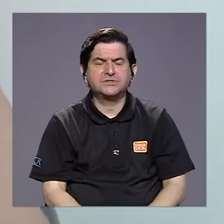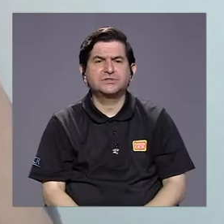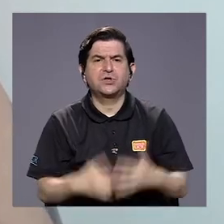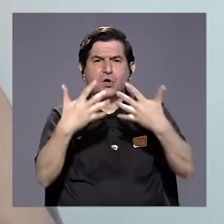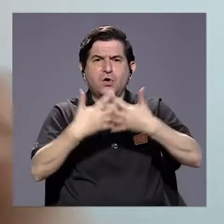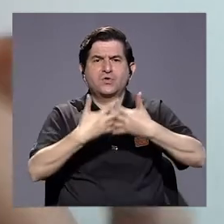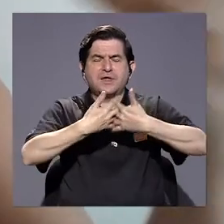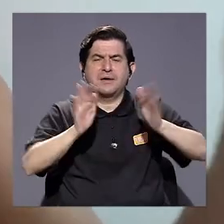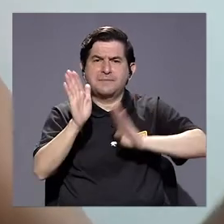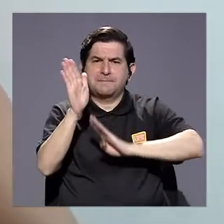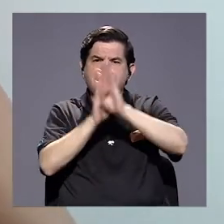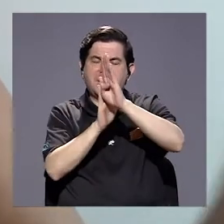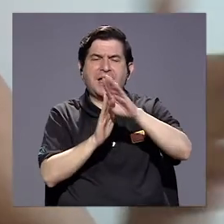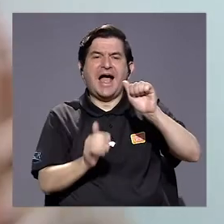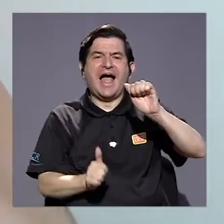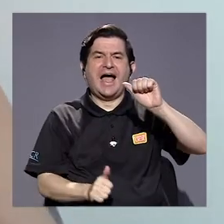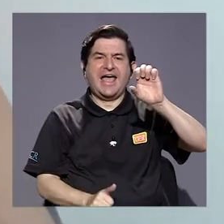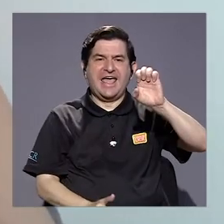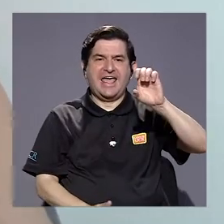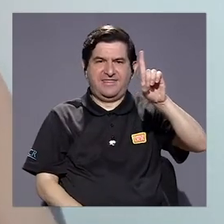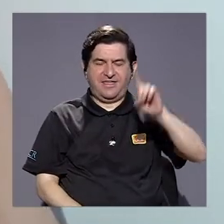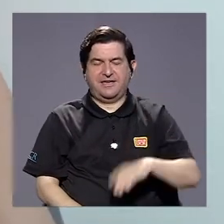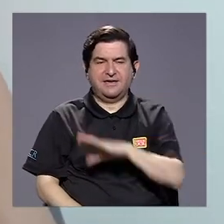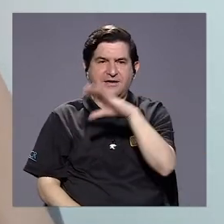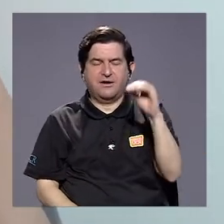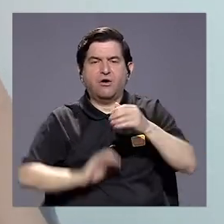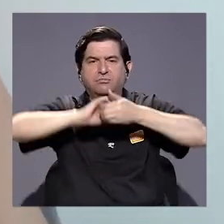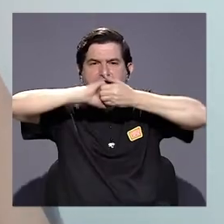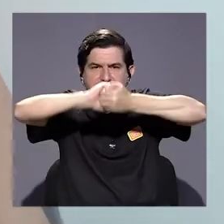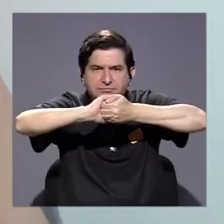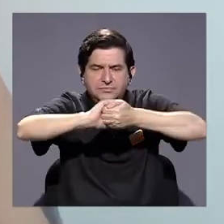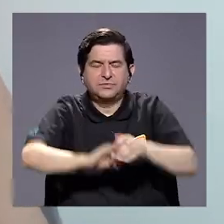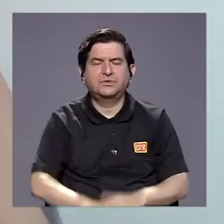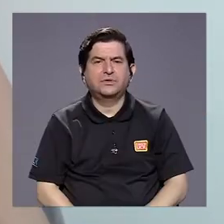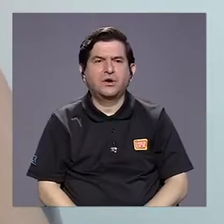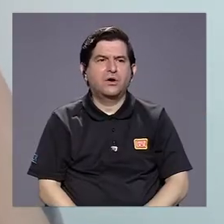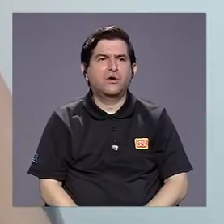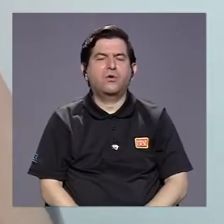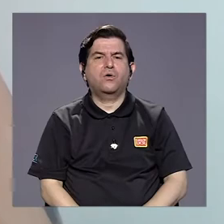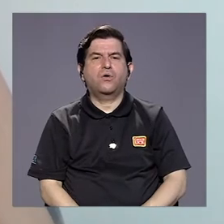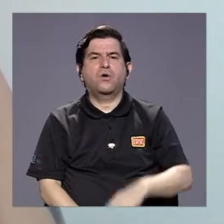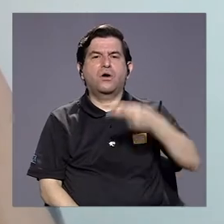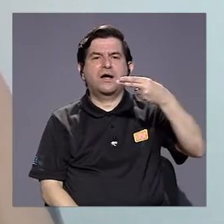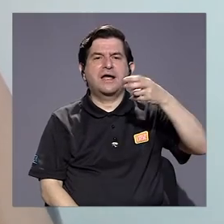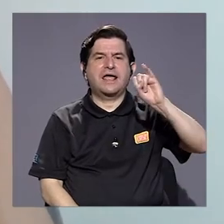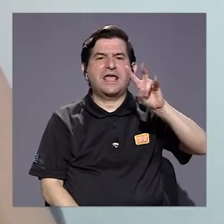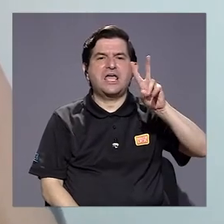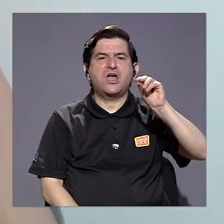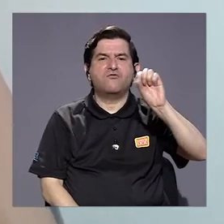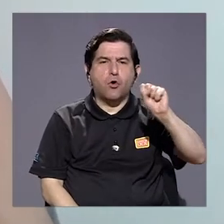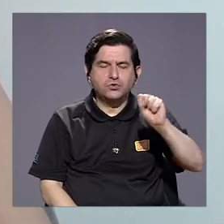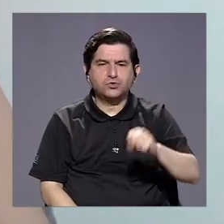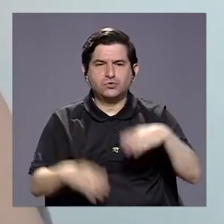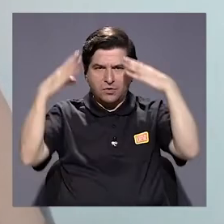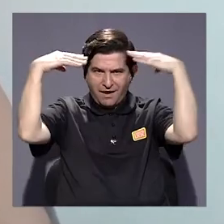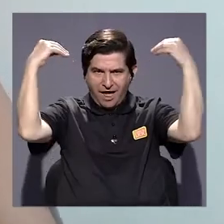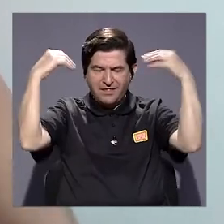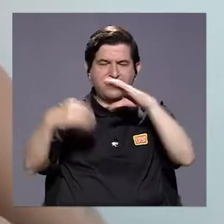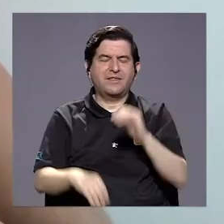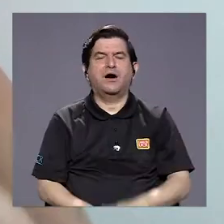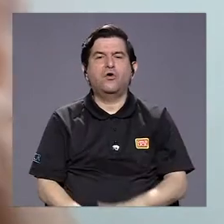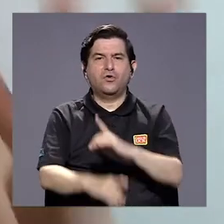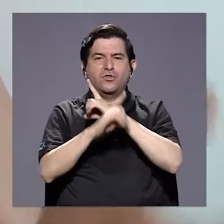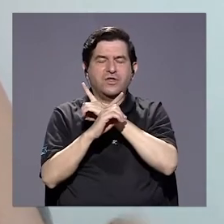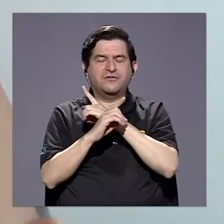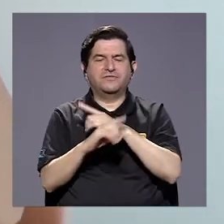empresas para el desarrollo, lo AED, o en alianzo con Cogivos, o con la Defensoría, por ejemplo,